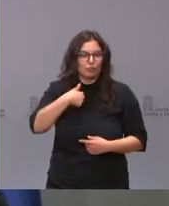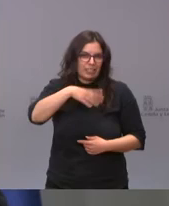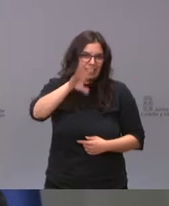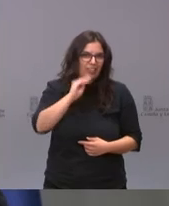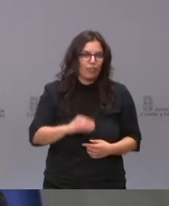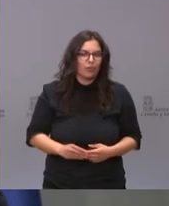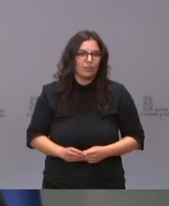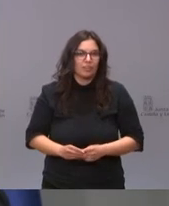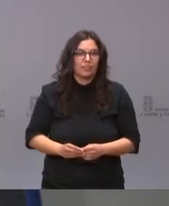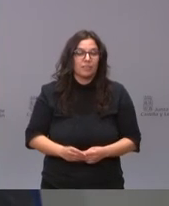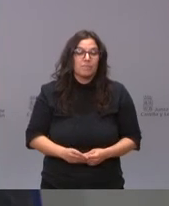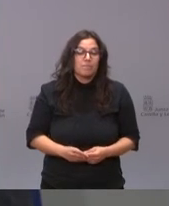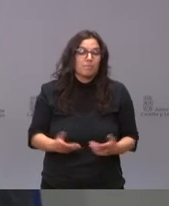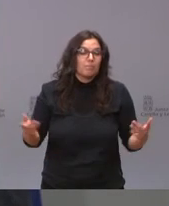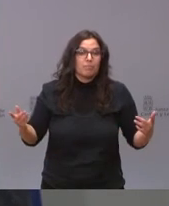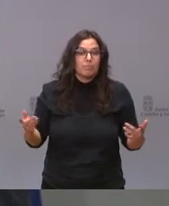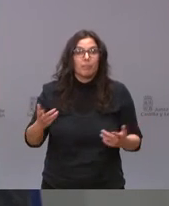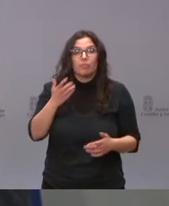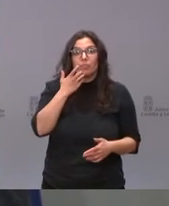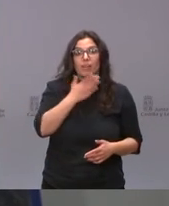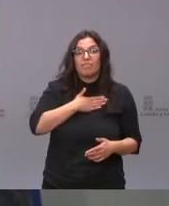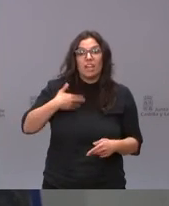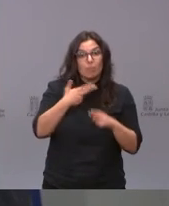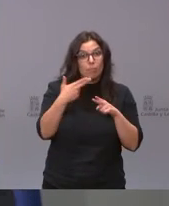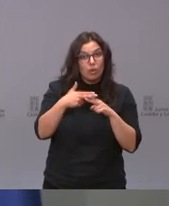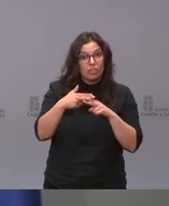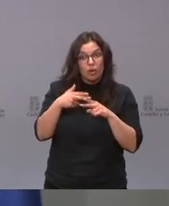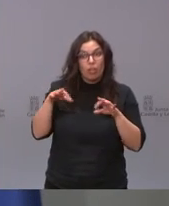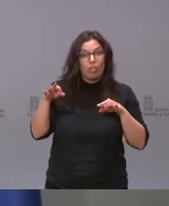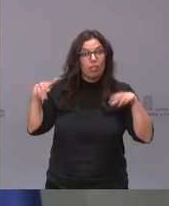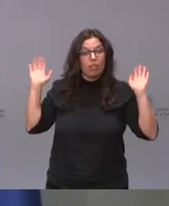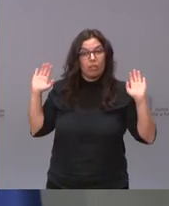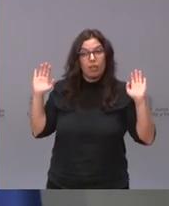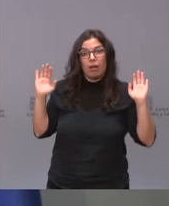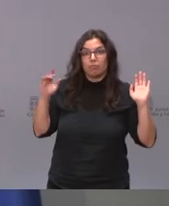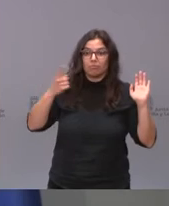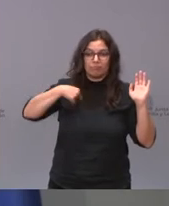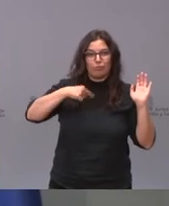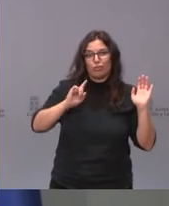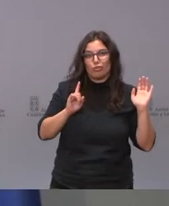la no decisión pero si quieren políticos de ese tipo búsquenlos en otra parte